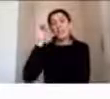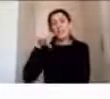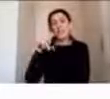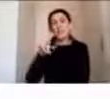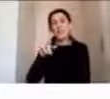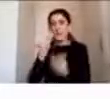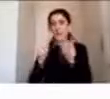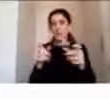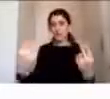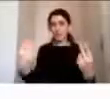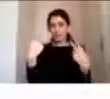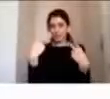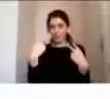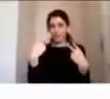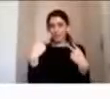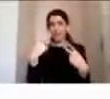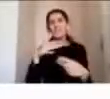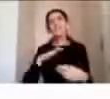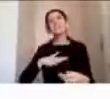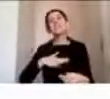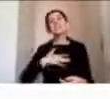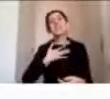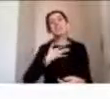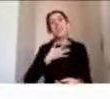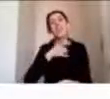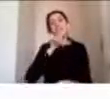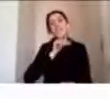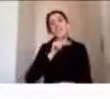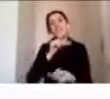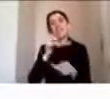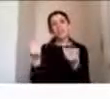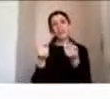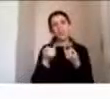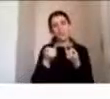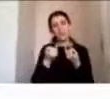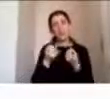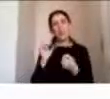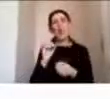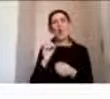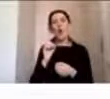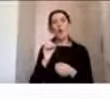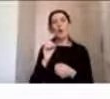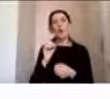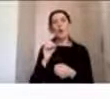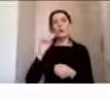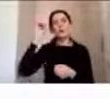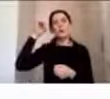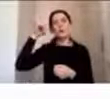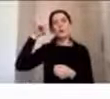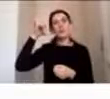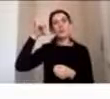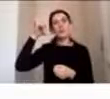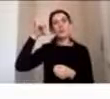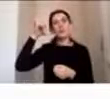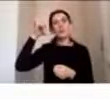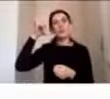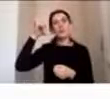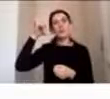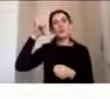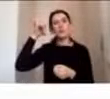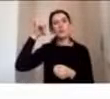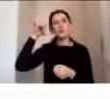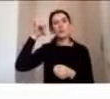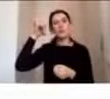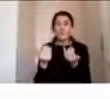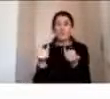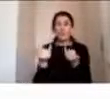sienten que tuvieron poca información o que saben poco sobre este tema y que les habría gustado tener más información y